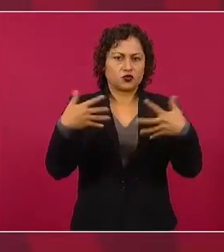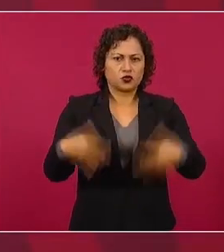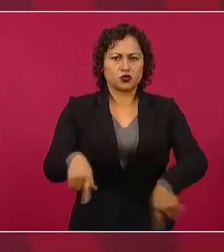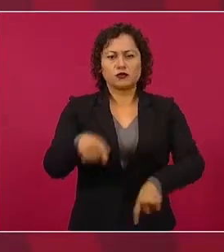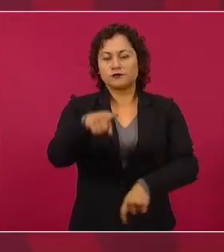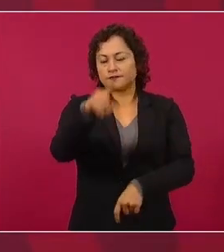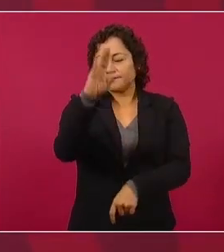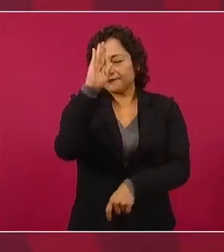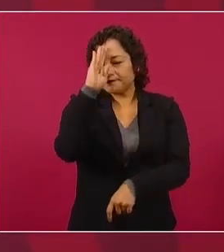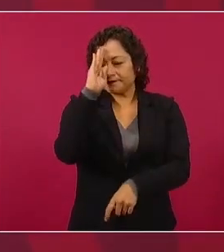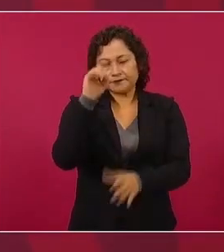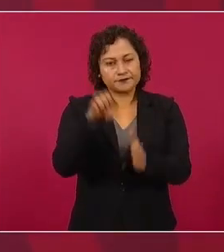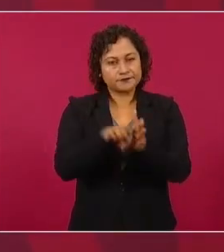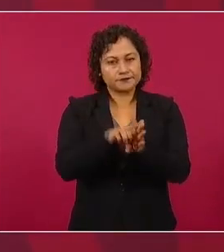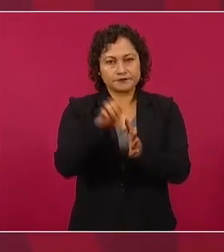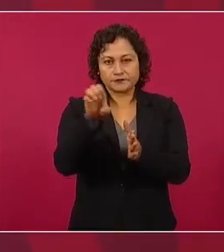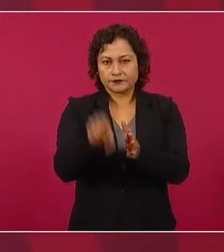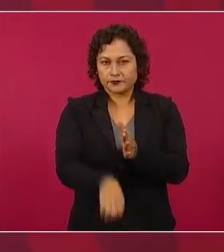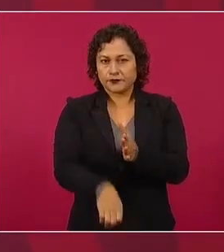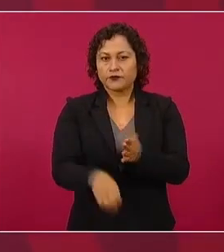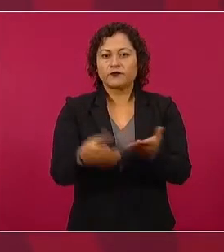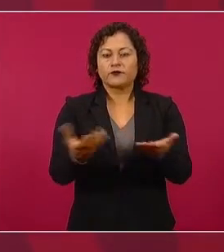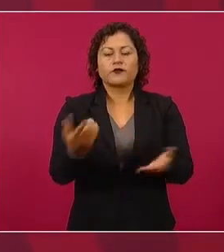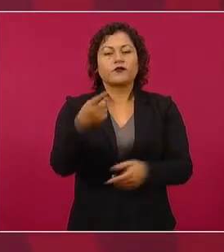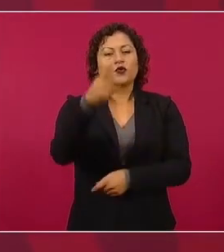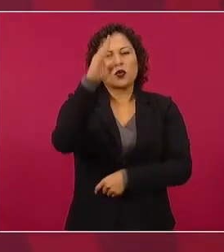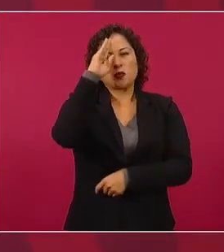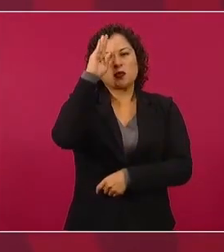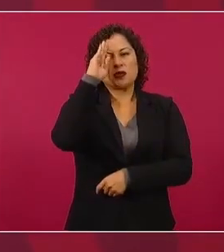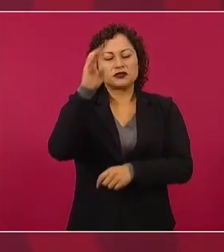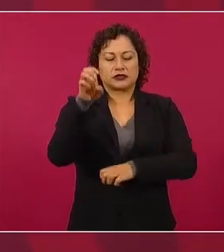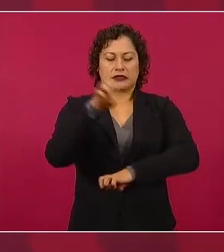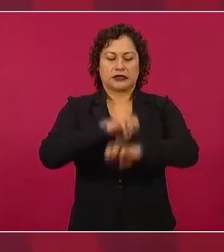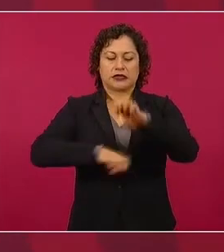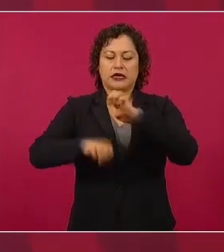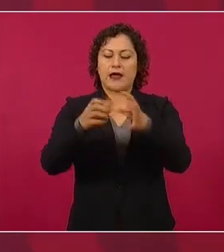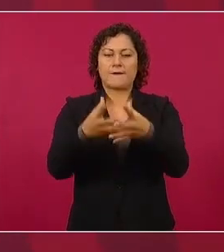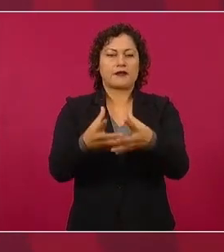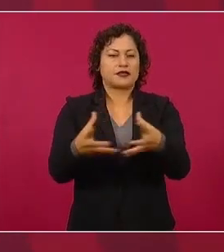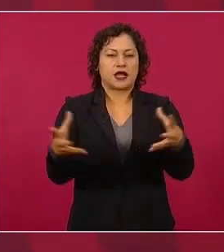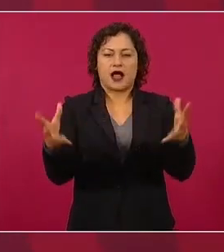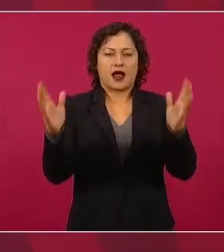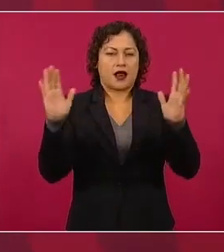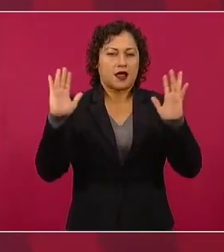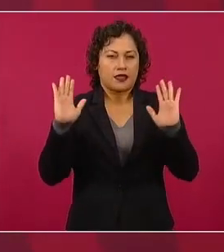imaginen una gran corporación económico-financiera,